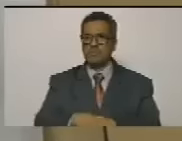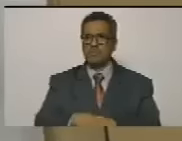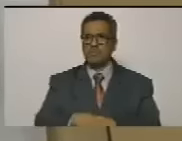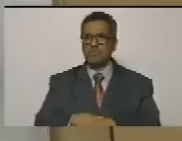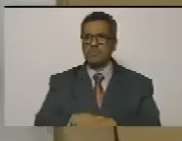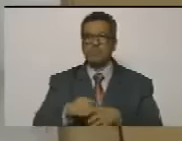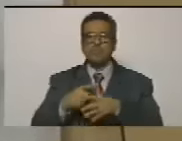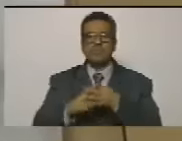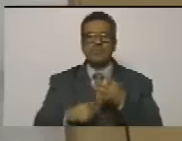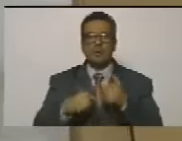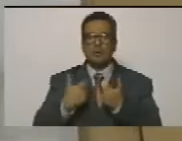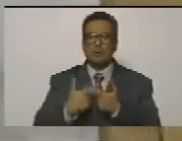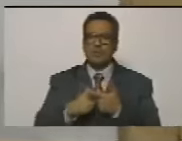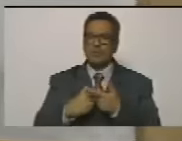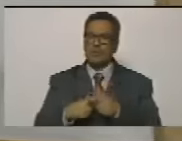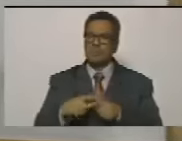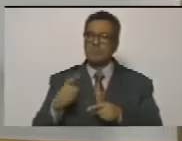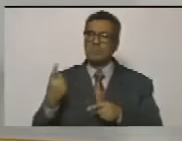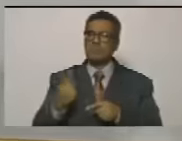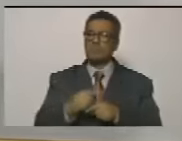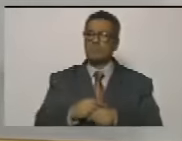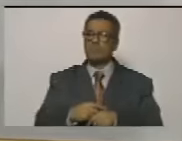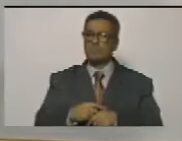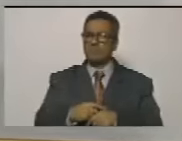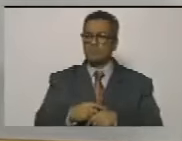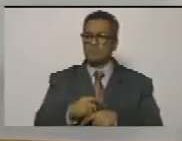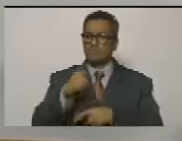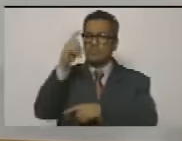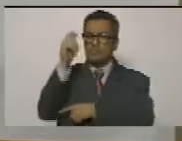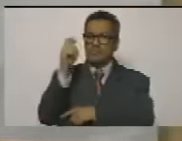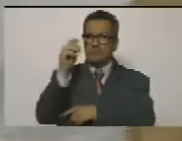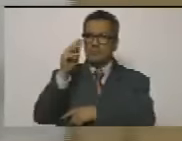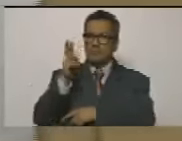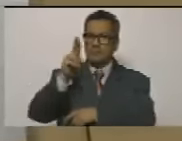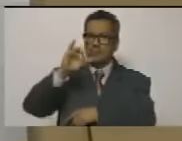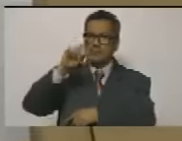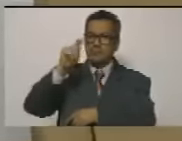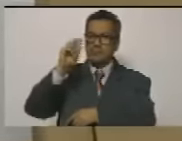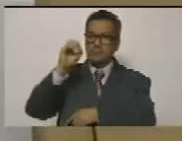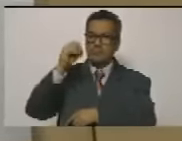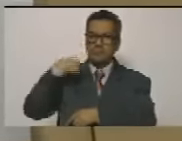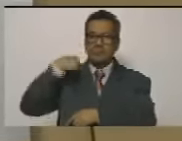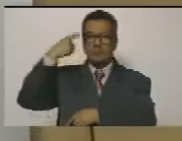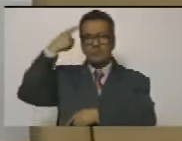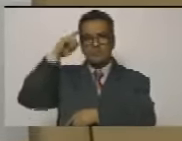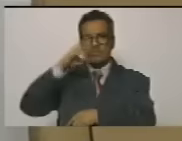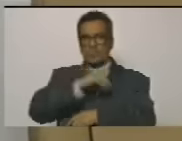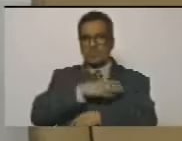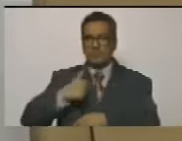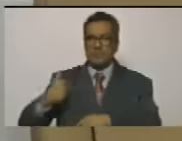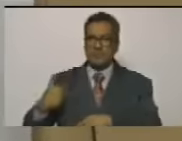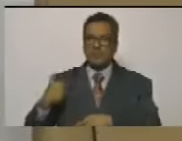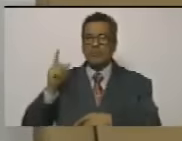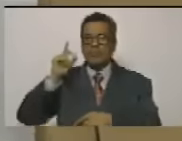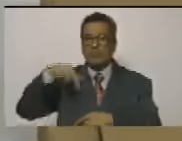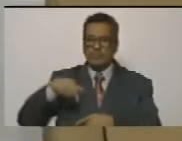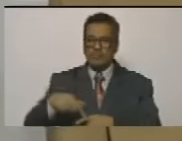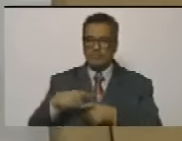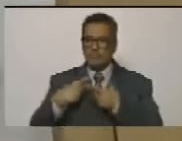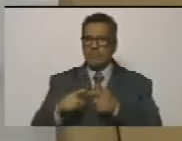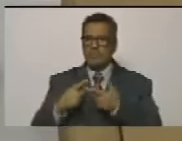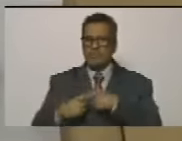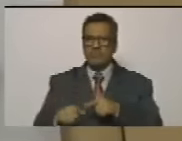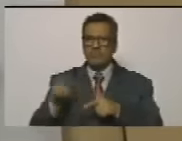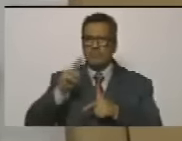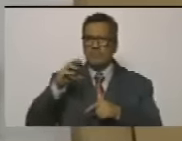o cualquier otro candidato que surja o el diputado o el diputado Brito que entiendo tiene intención de ser candidato también o quien sea o